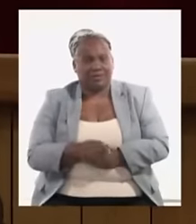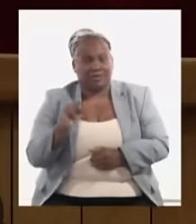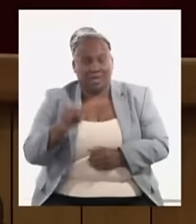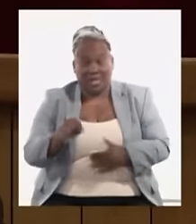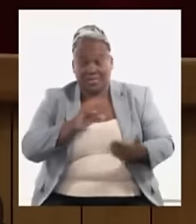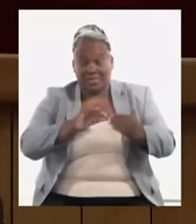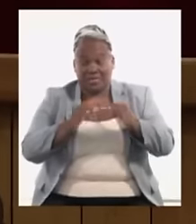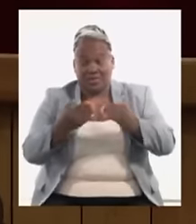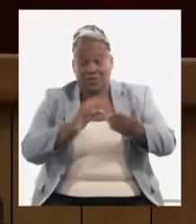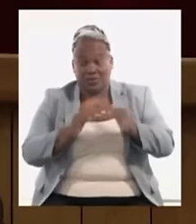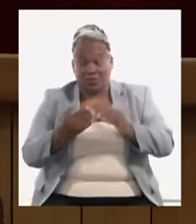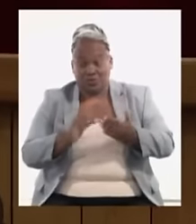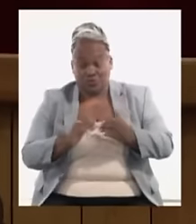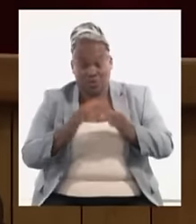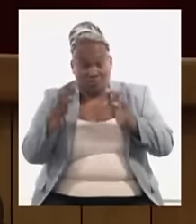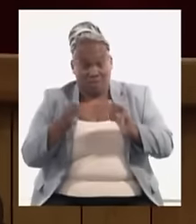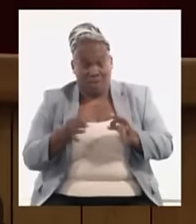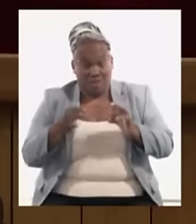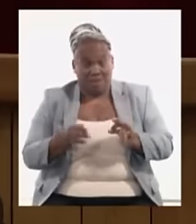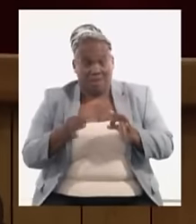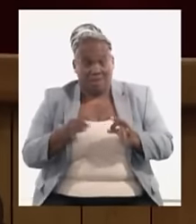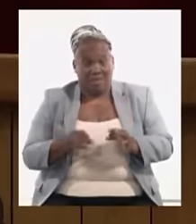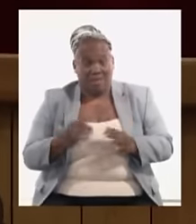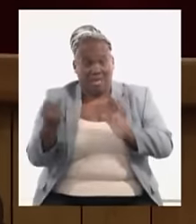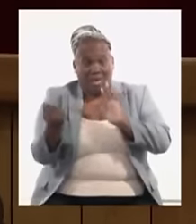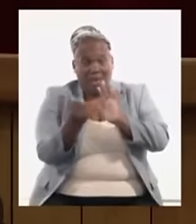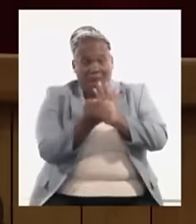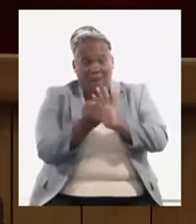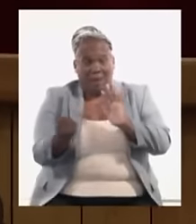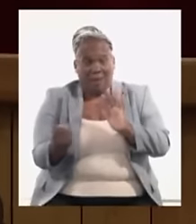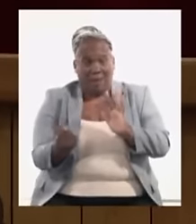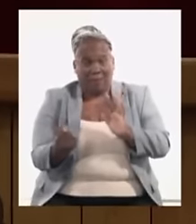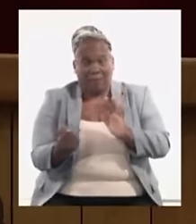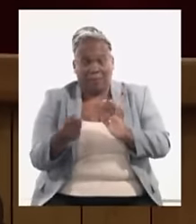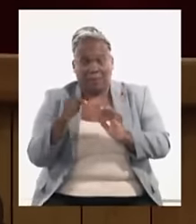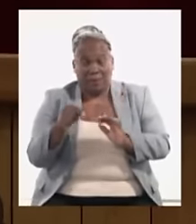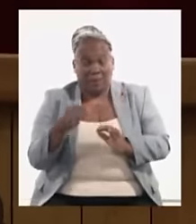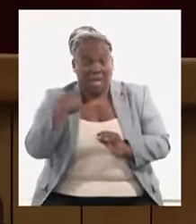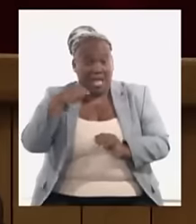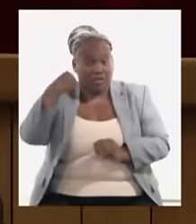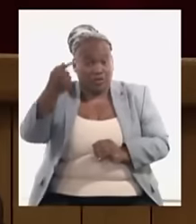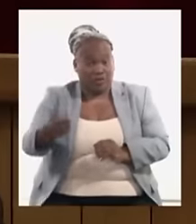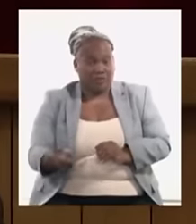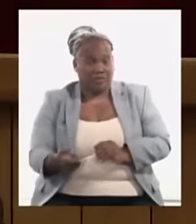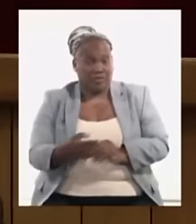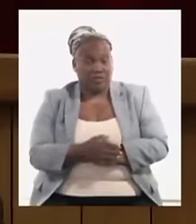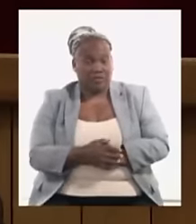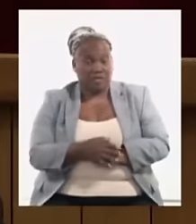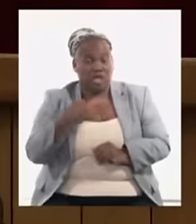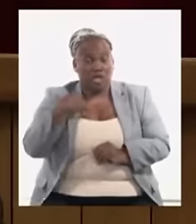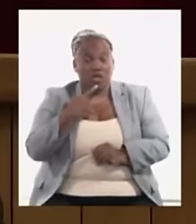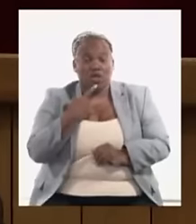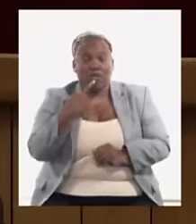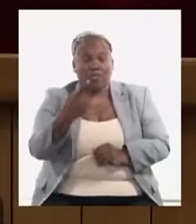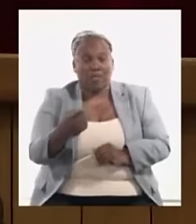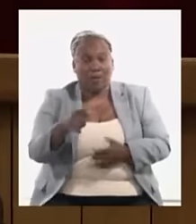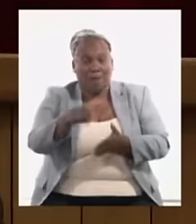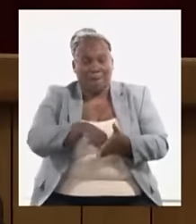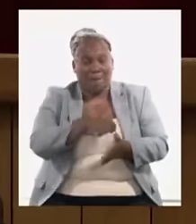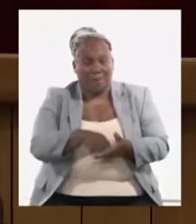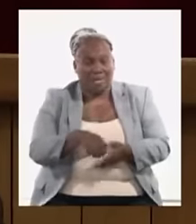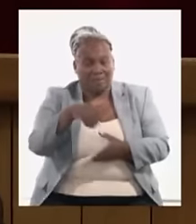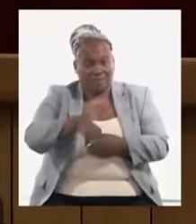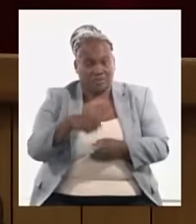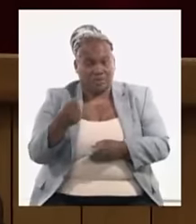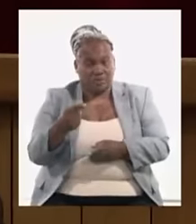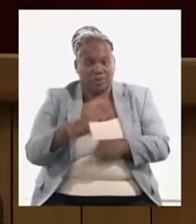discusión donde realmente se apruebe lo que va a suceder el año que viene y digo plan y digo presupuesto